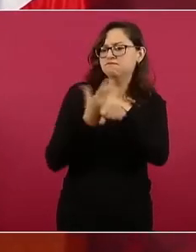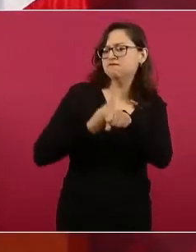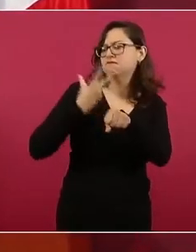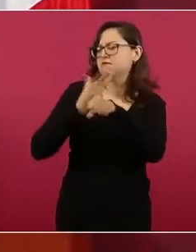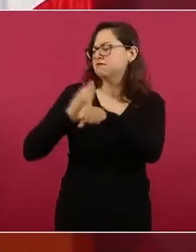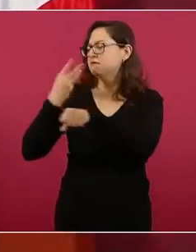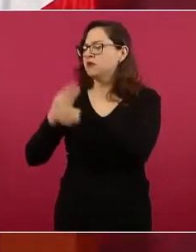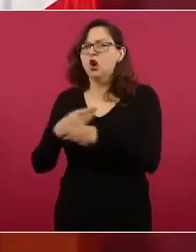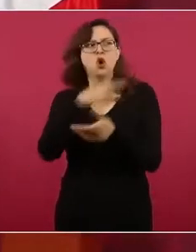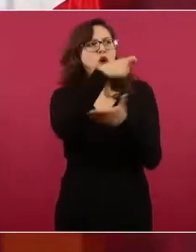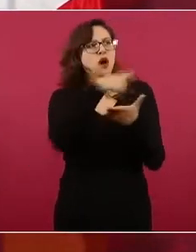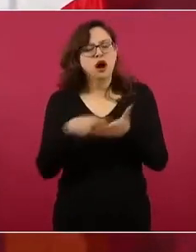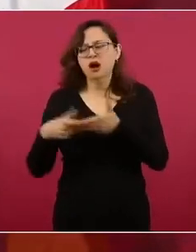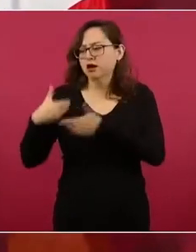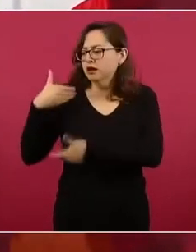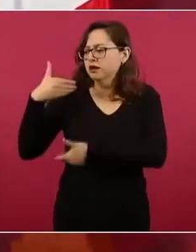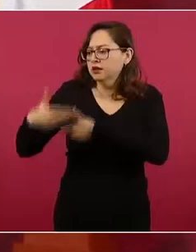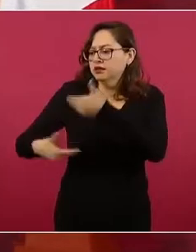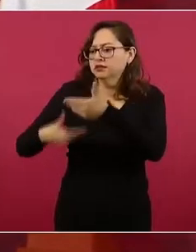aumenta el precio del petróleo.